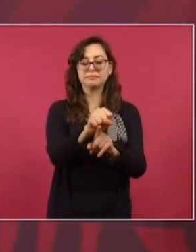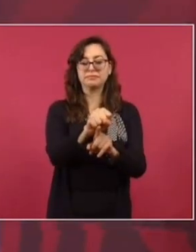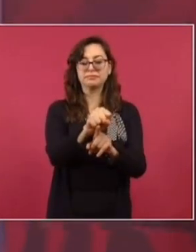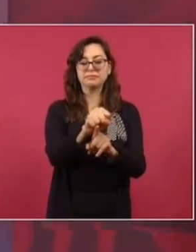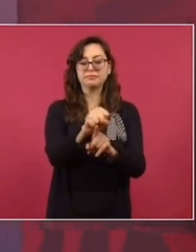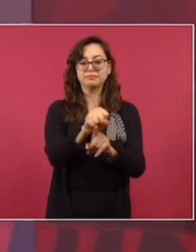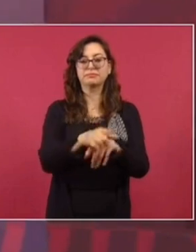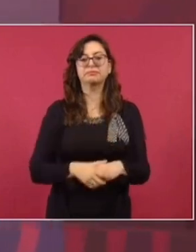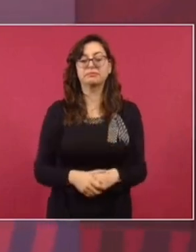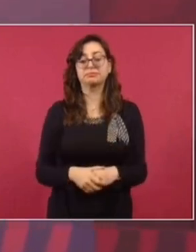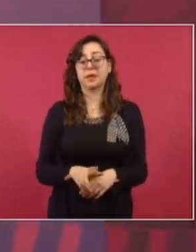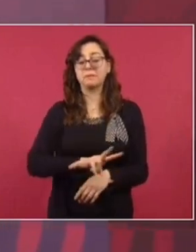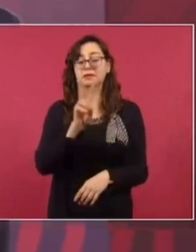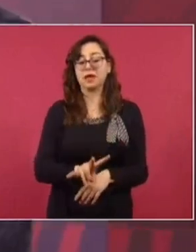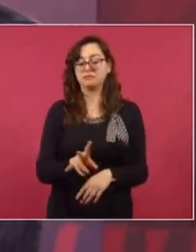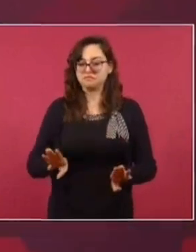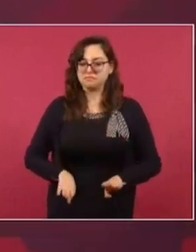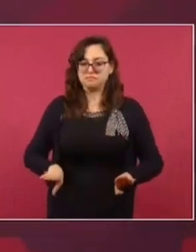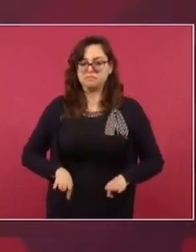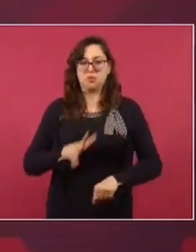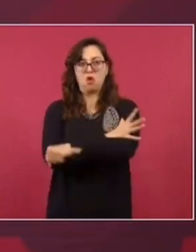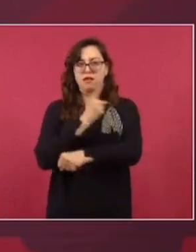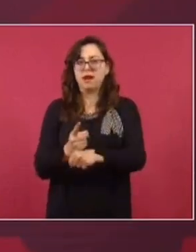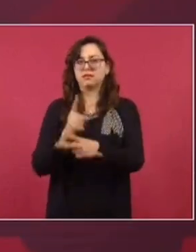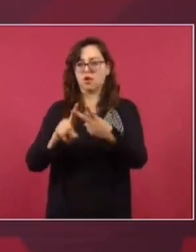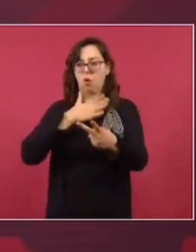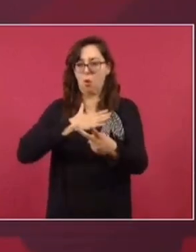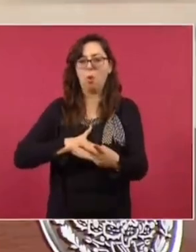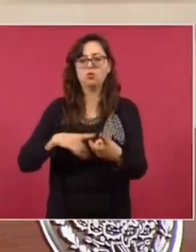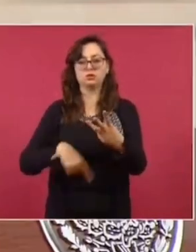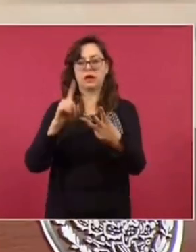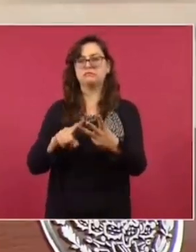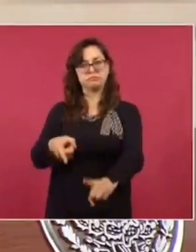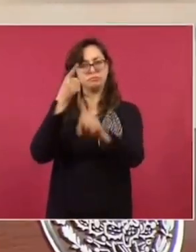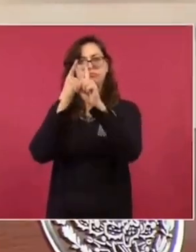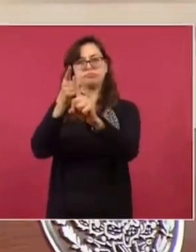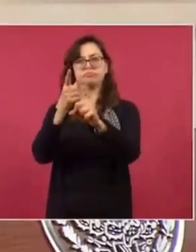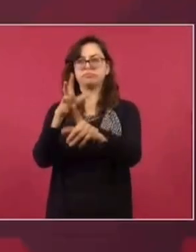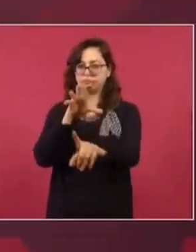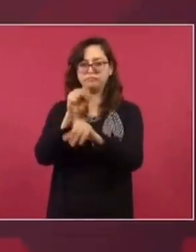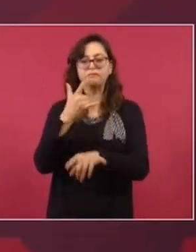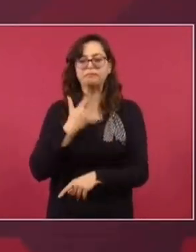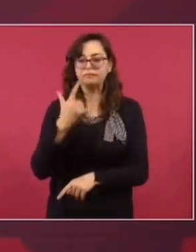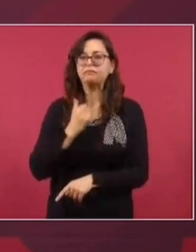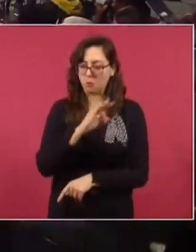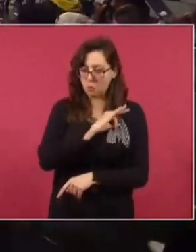que luchar por ideales y principios, por causas justas. Entonces, ánimo.